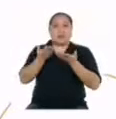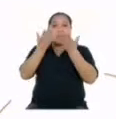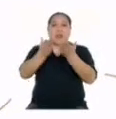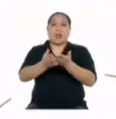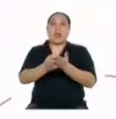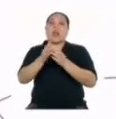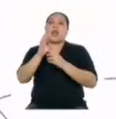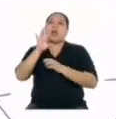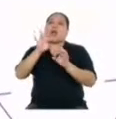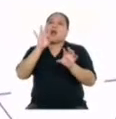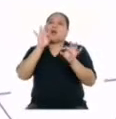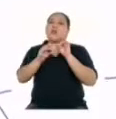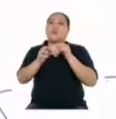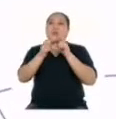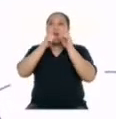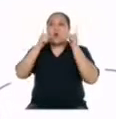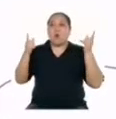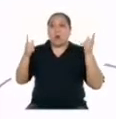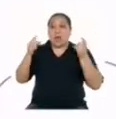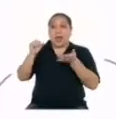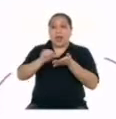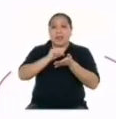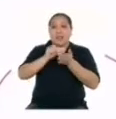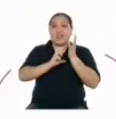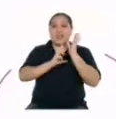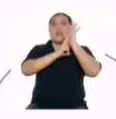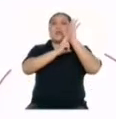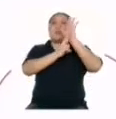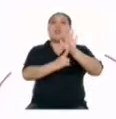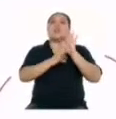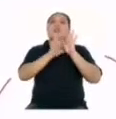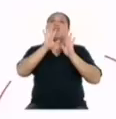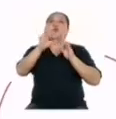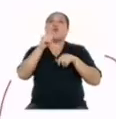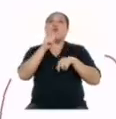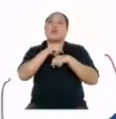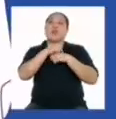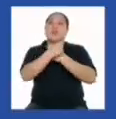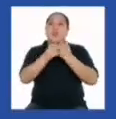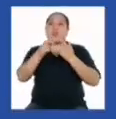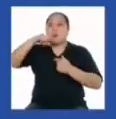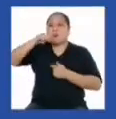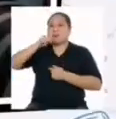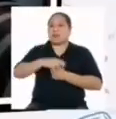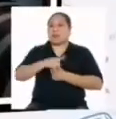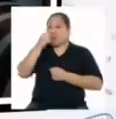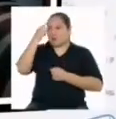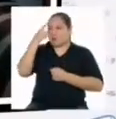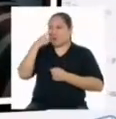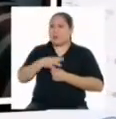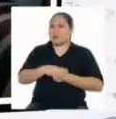reto de identificar un lenguaje artístico que represente uno de sus pasatiempos. Vamos a ver qué se les ocurrió.